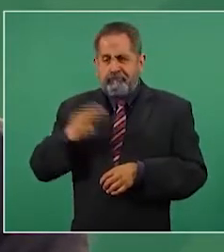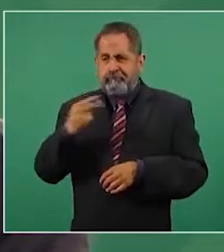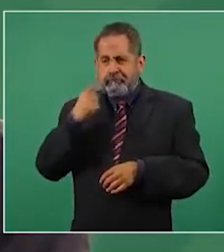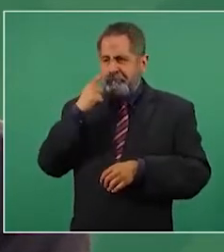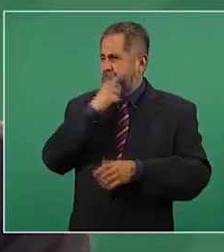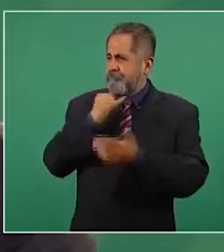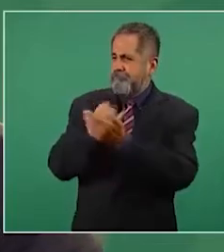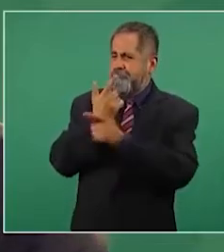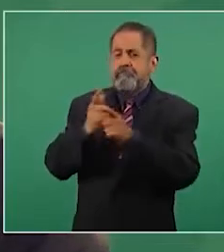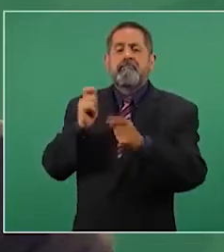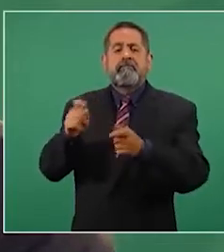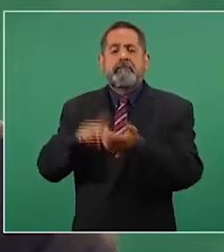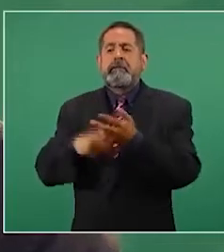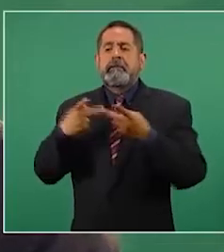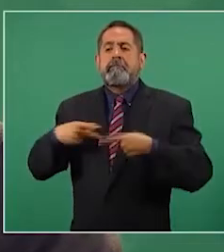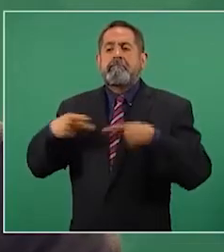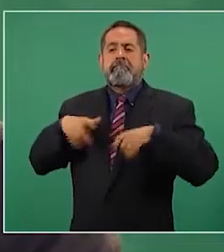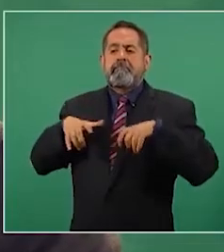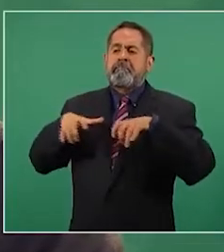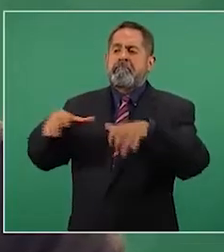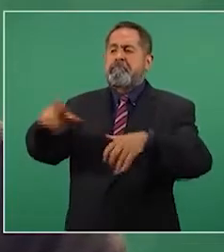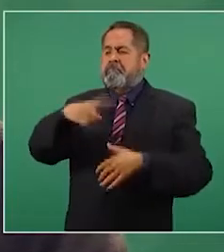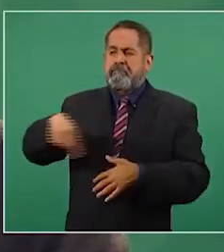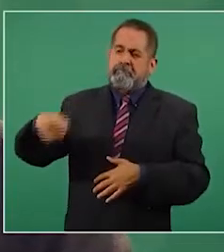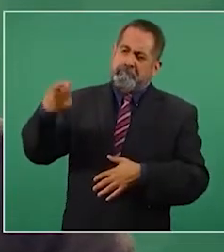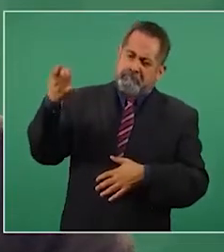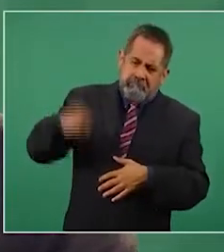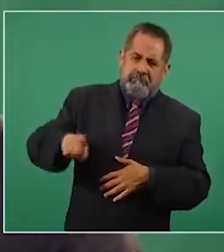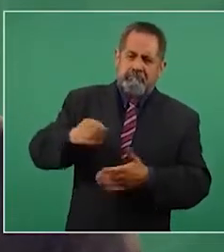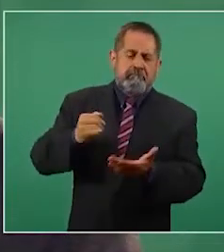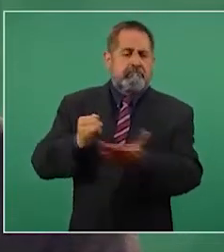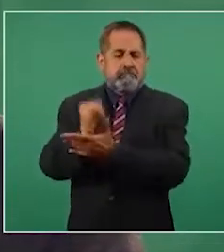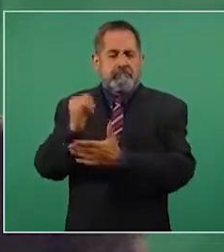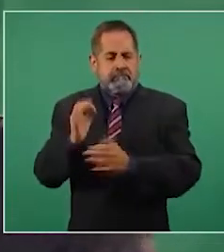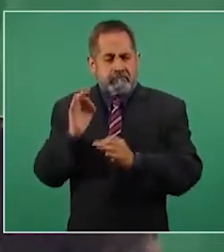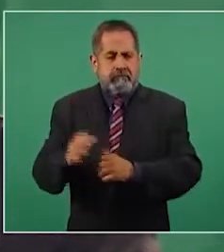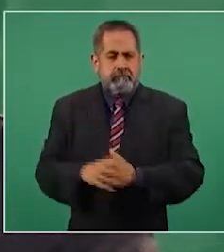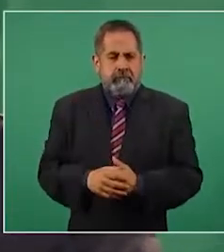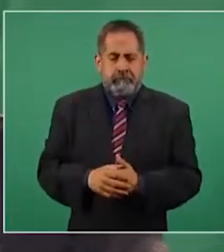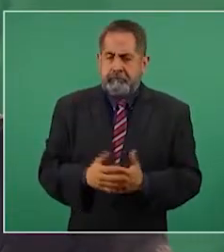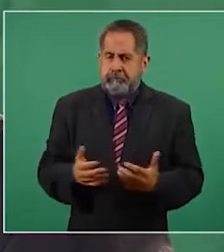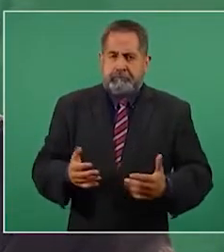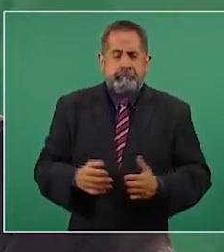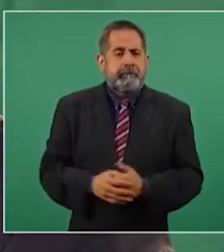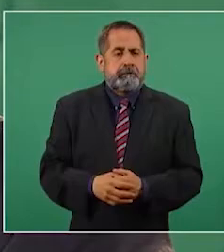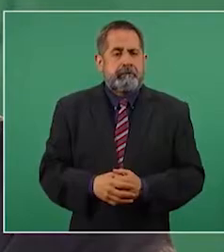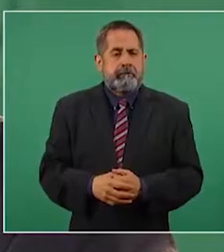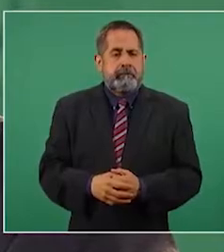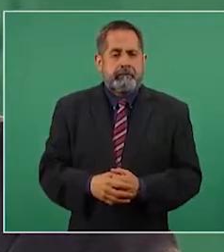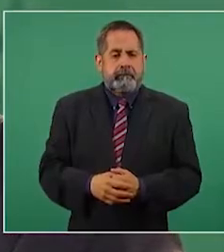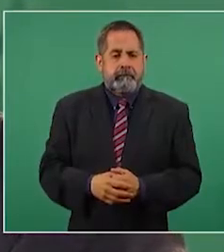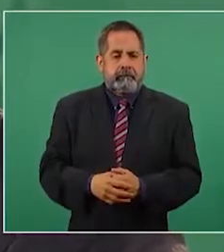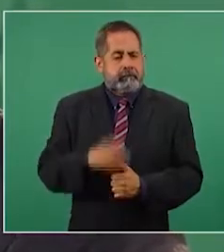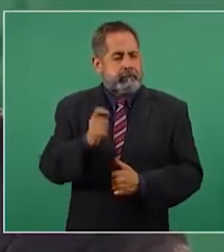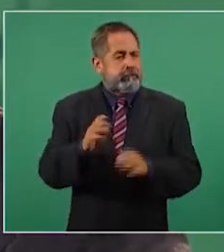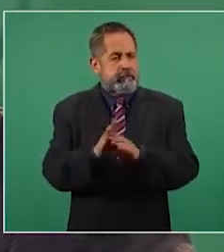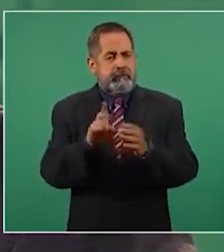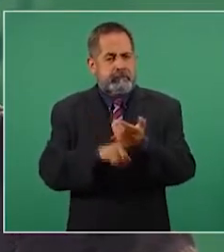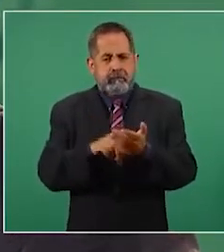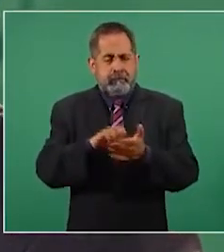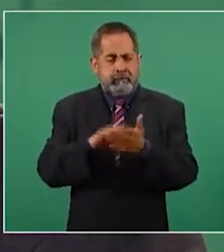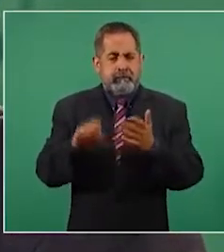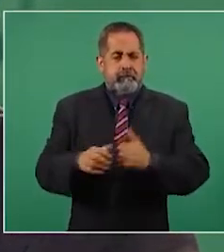sea el pueblo el que decida. ¿Cómo es posible que de manera